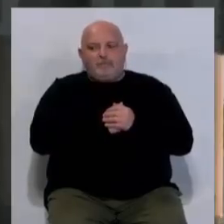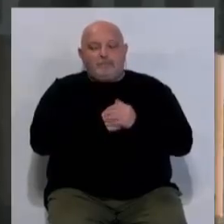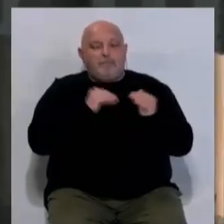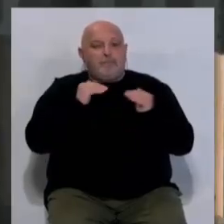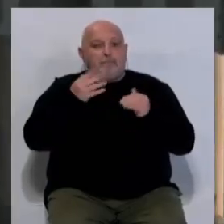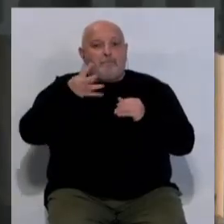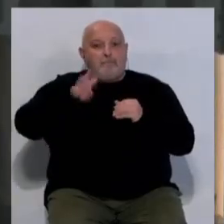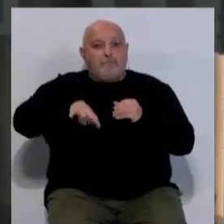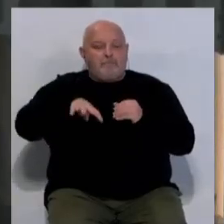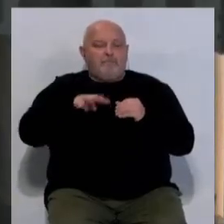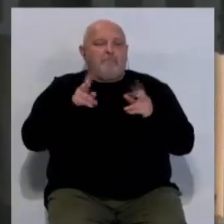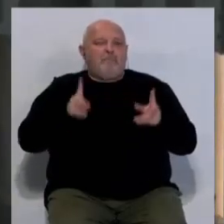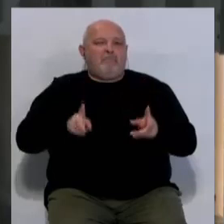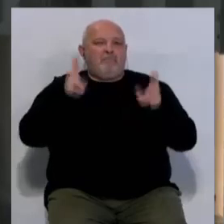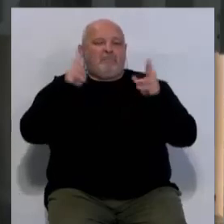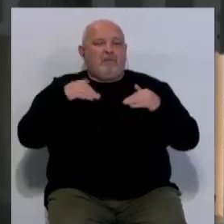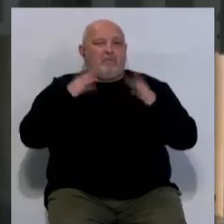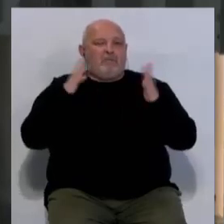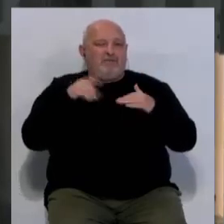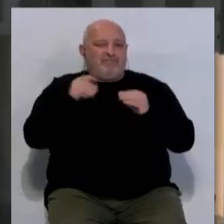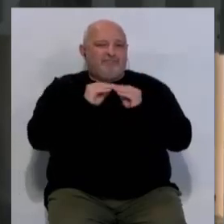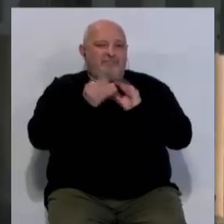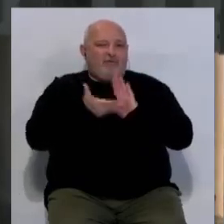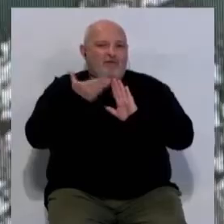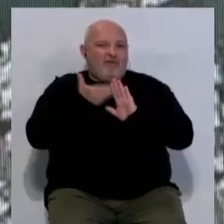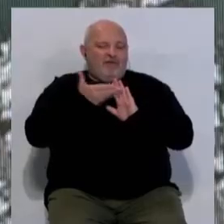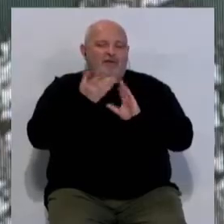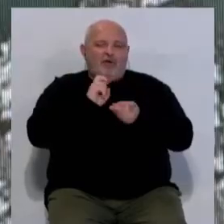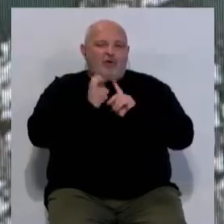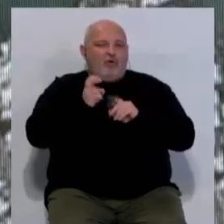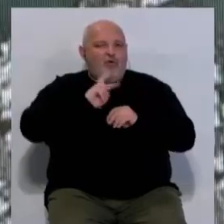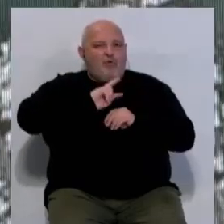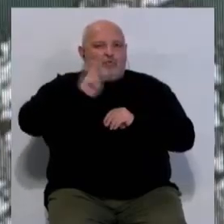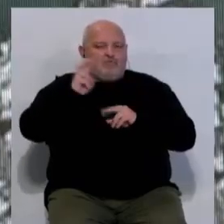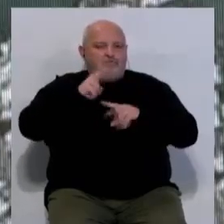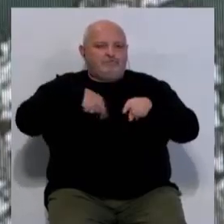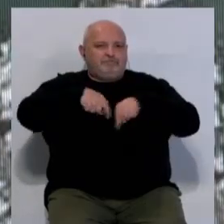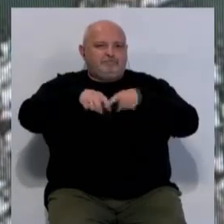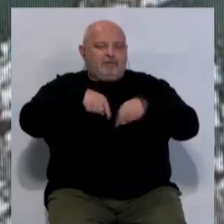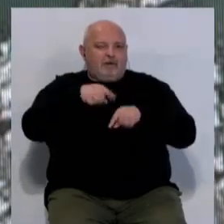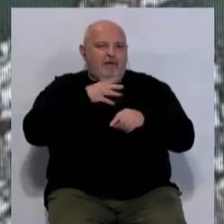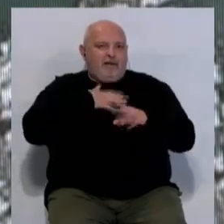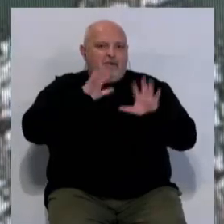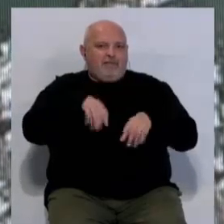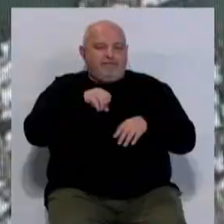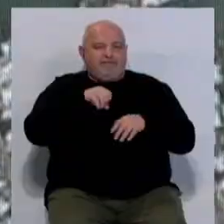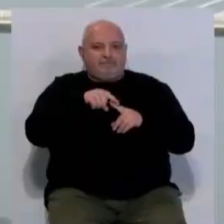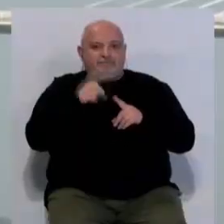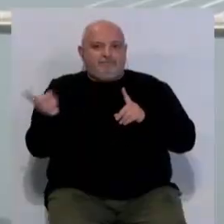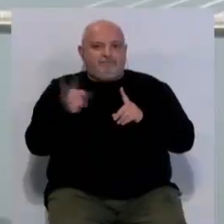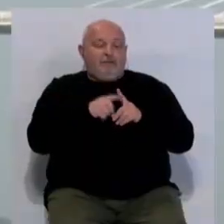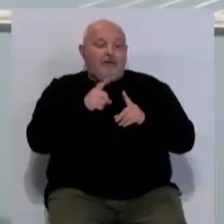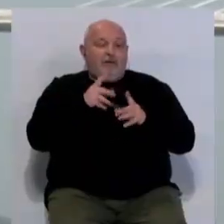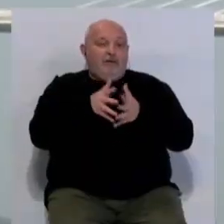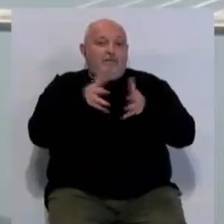Durante cuatro meses, el cierre de Puente Carranza obligará a algunos cambios en los itinerarios de tráfico de entrada y salida de la ciudad. Ante el